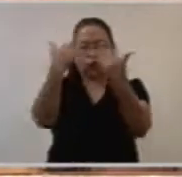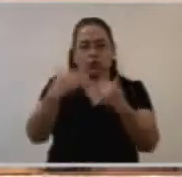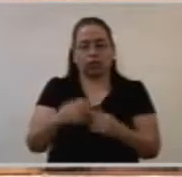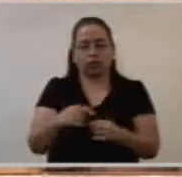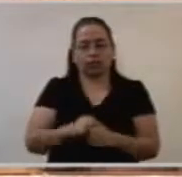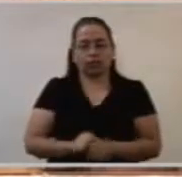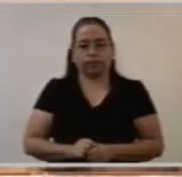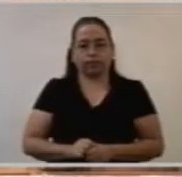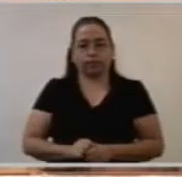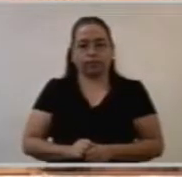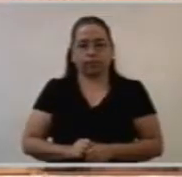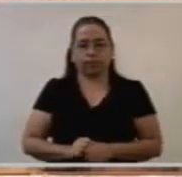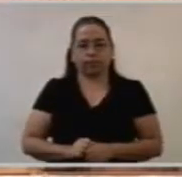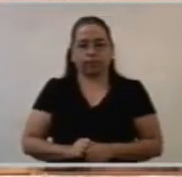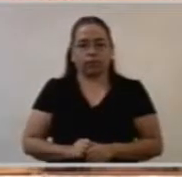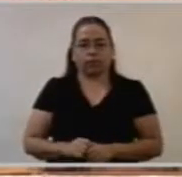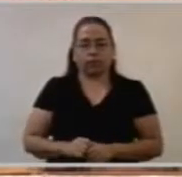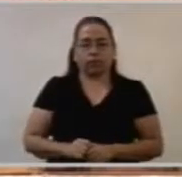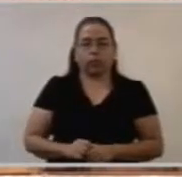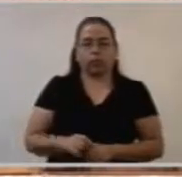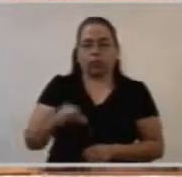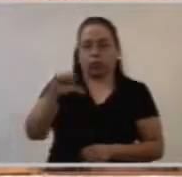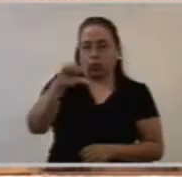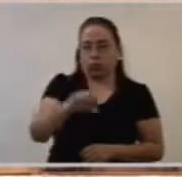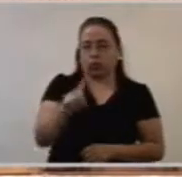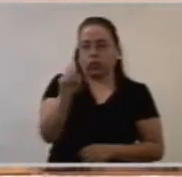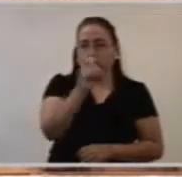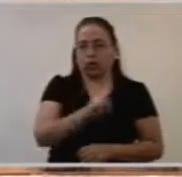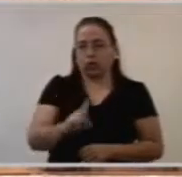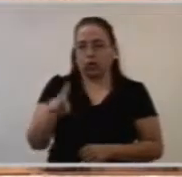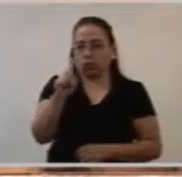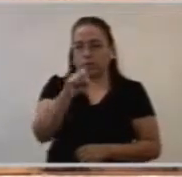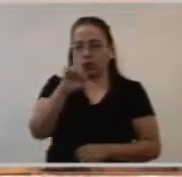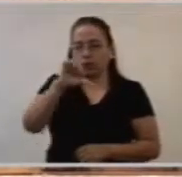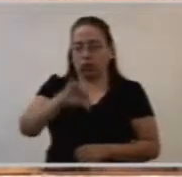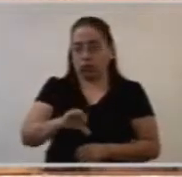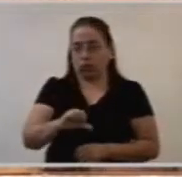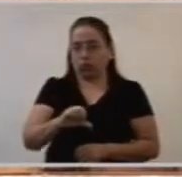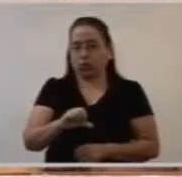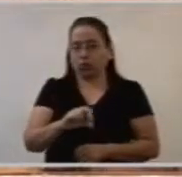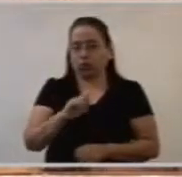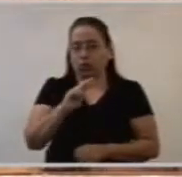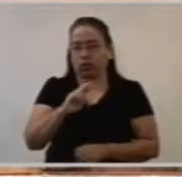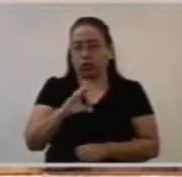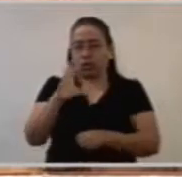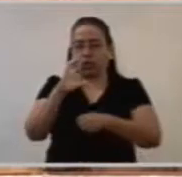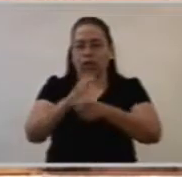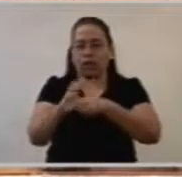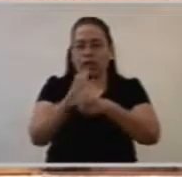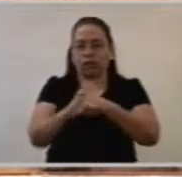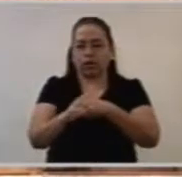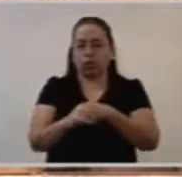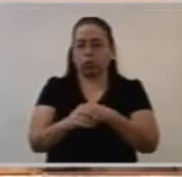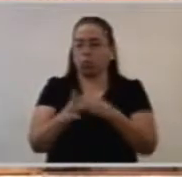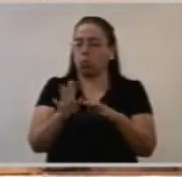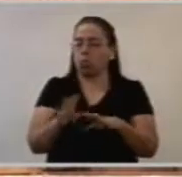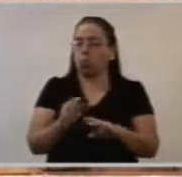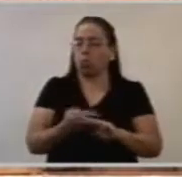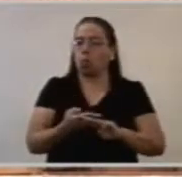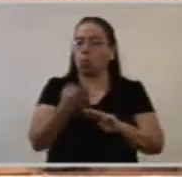en este domingo la Iglesia celebra algo muy importante.